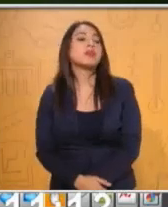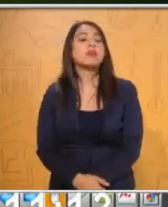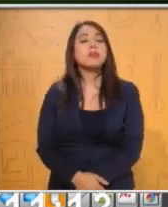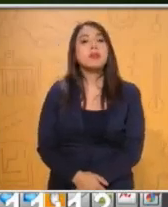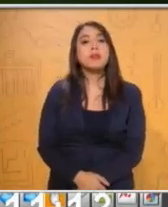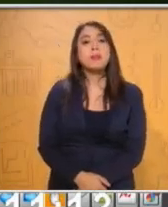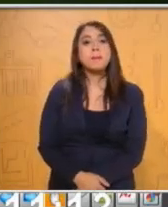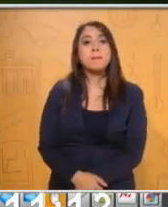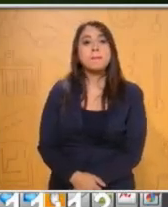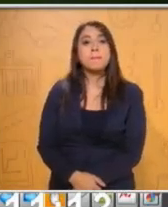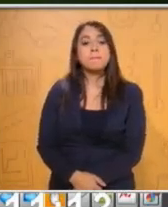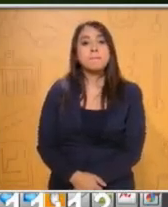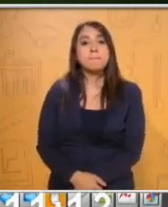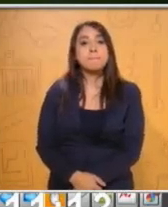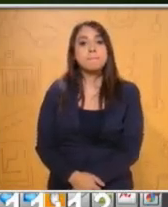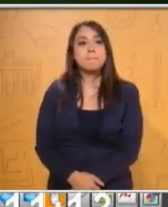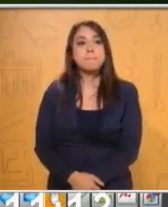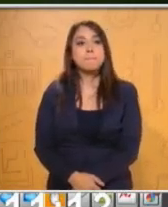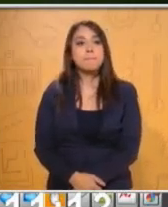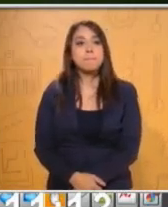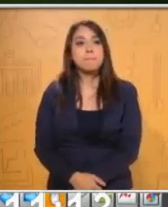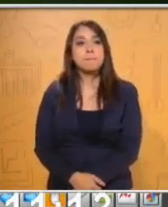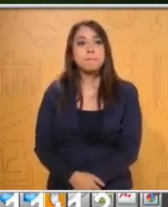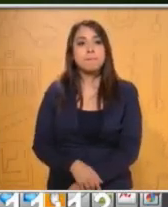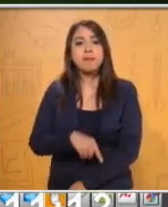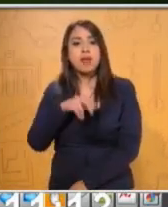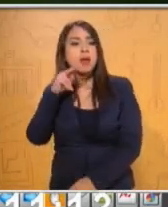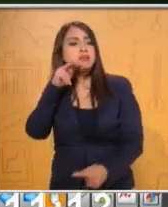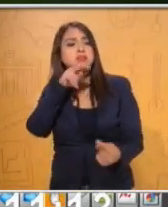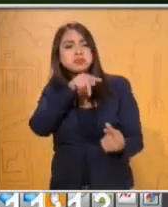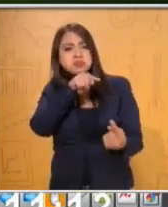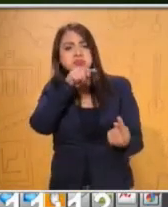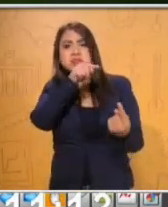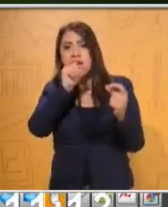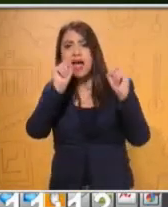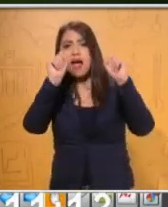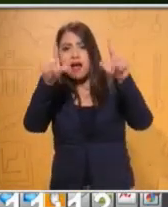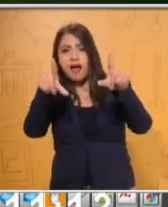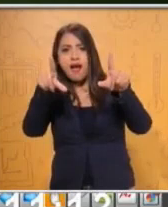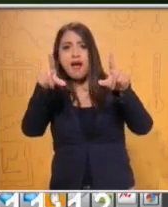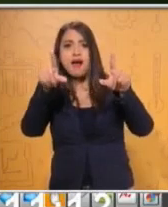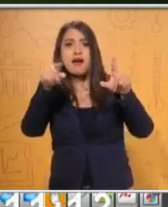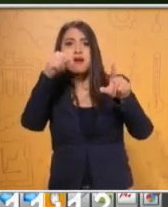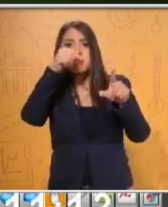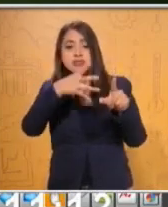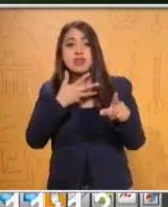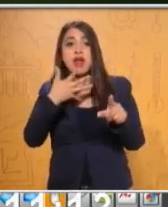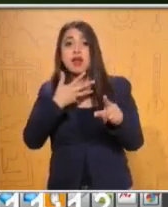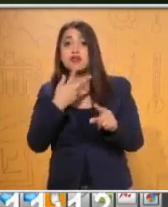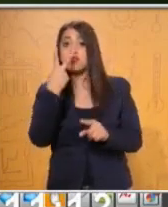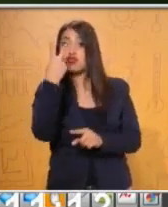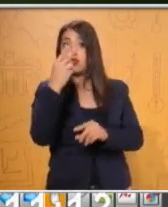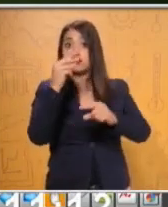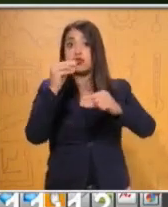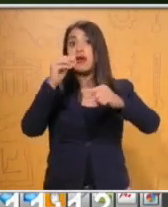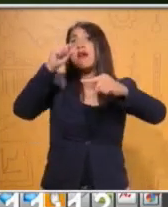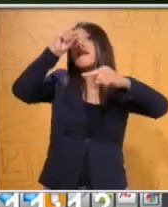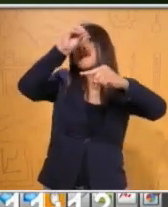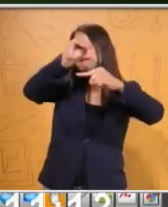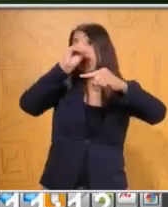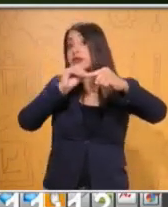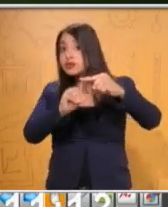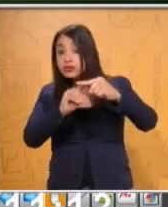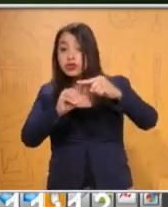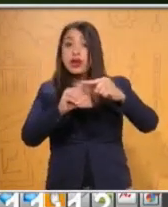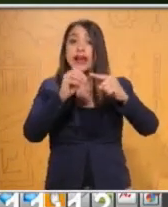Ok, observa la imagen que te aparece en pantalla. Son dos fracciones representadas en un entero